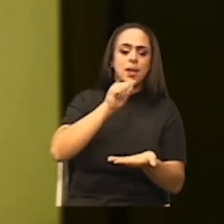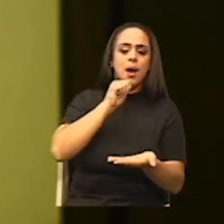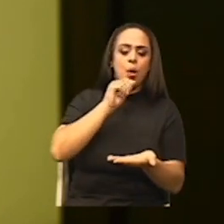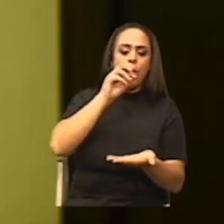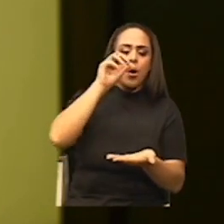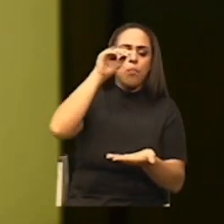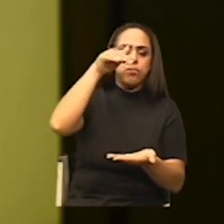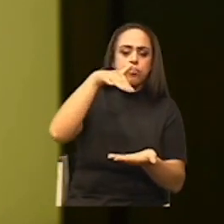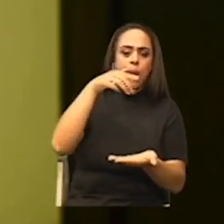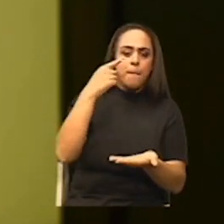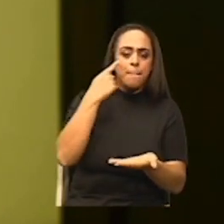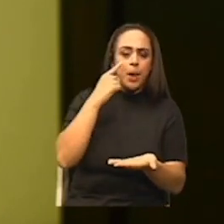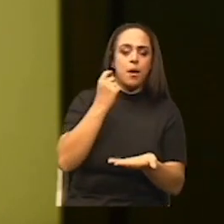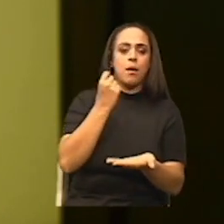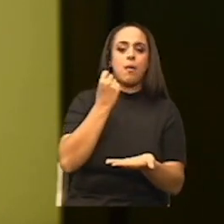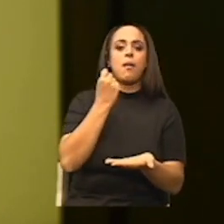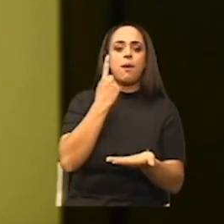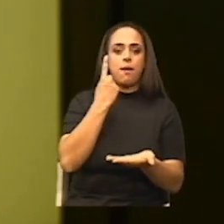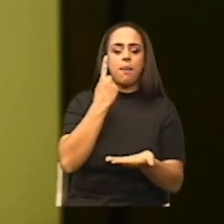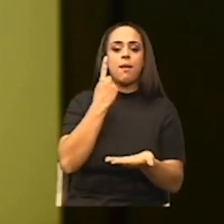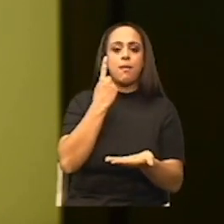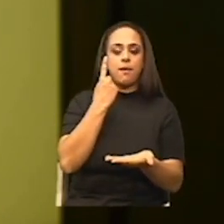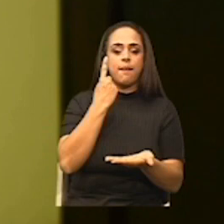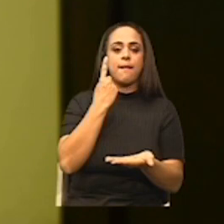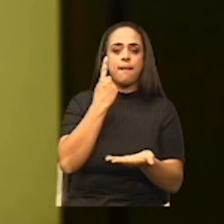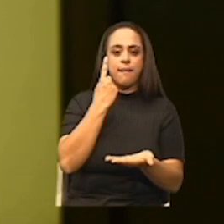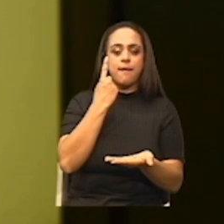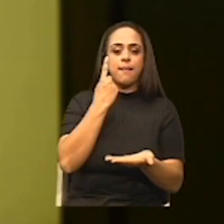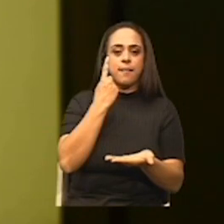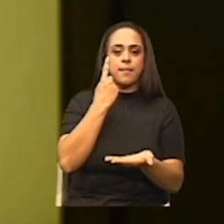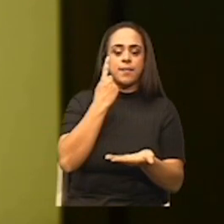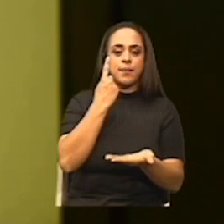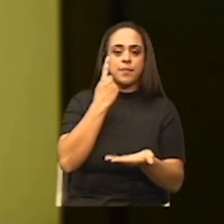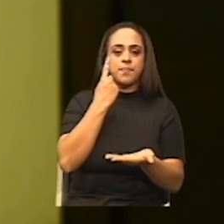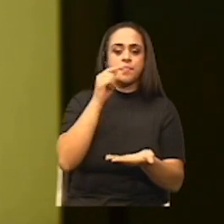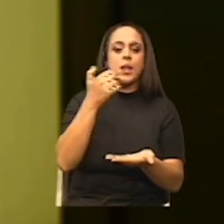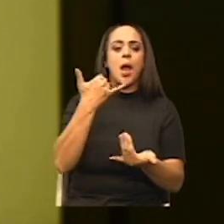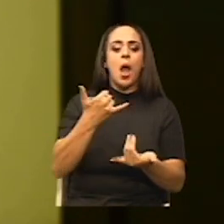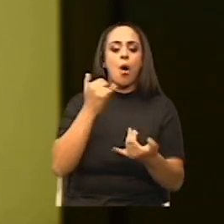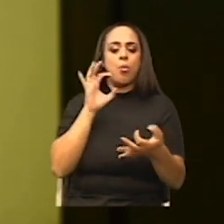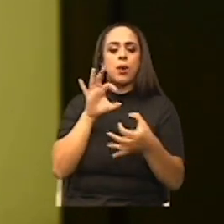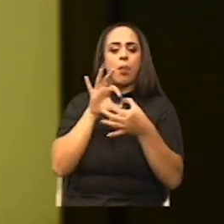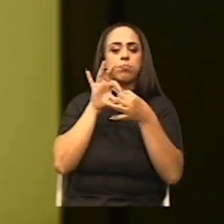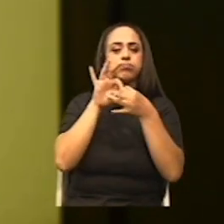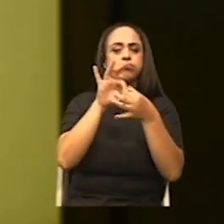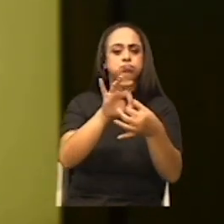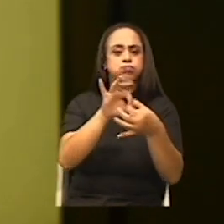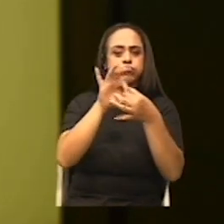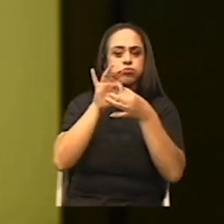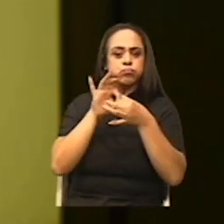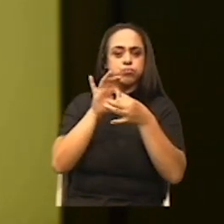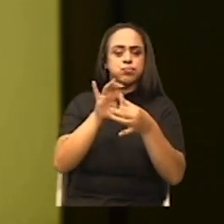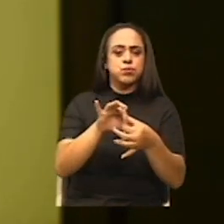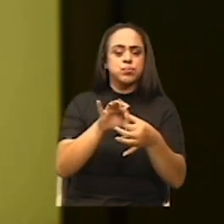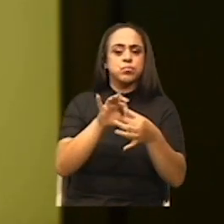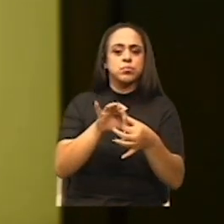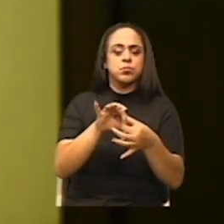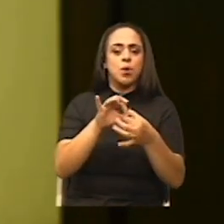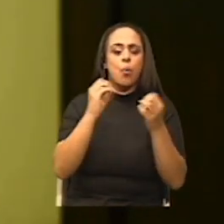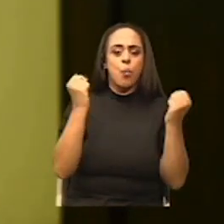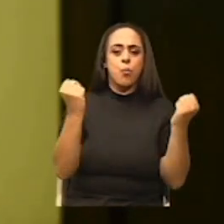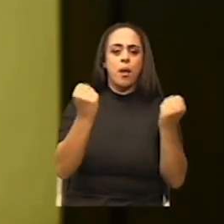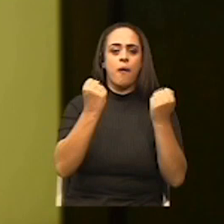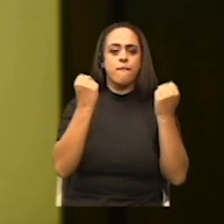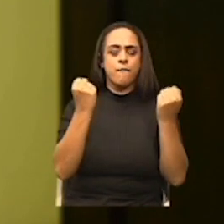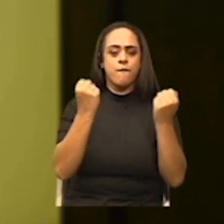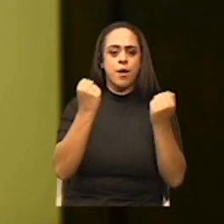comprender que el volumen... Ahora vamos a ver cómo está relacionado con una de las fuerzas que vamos a comentar.